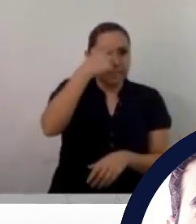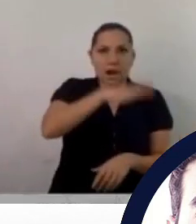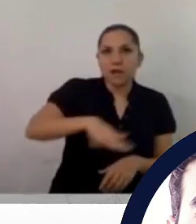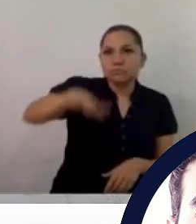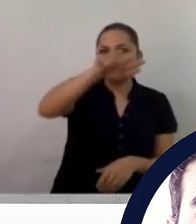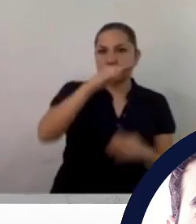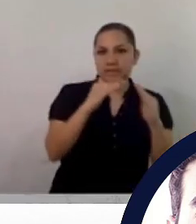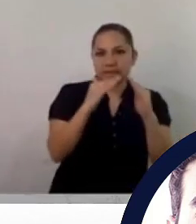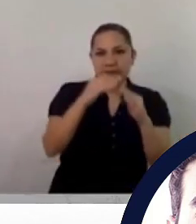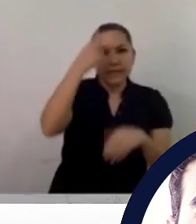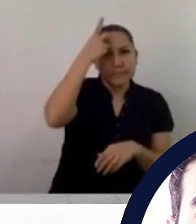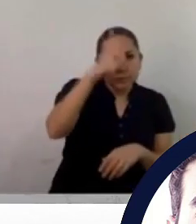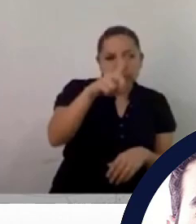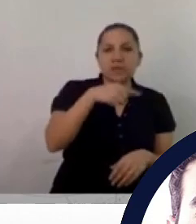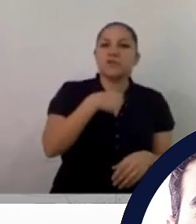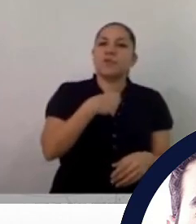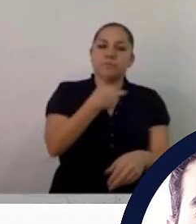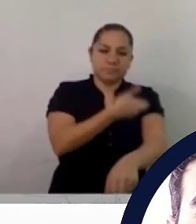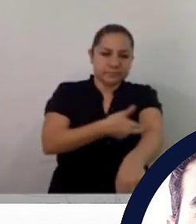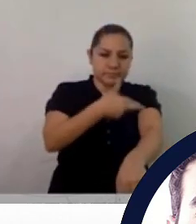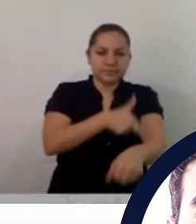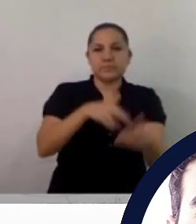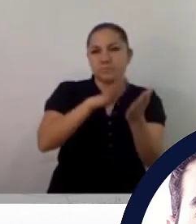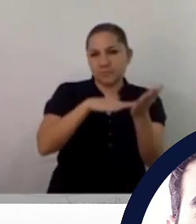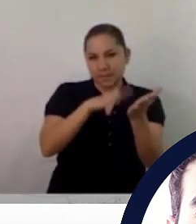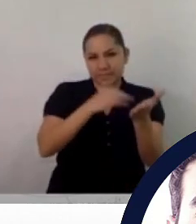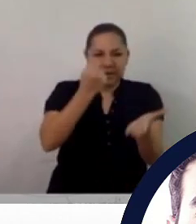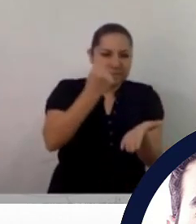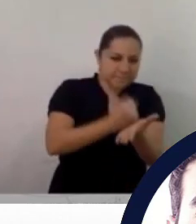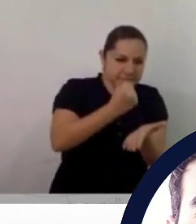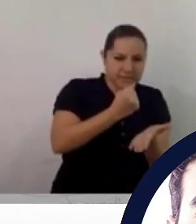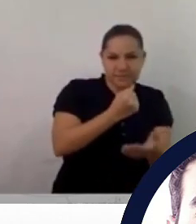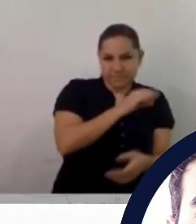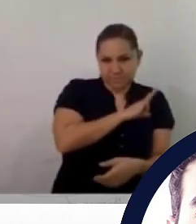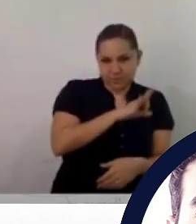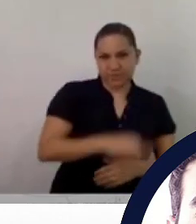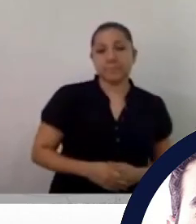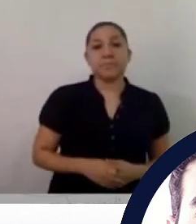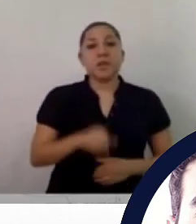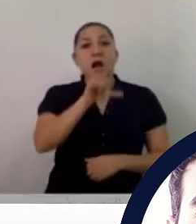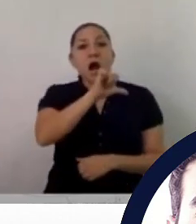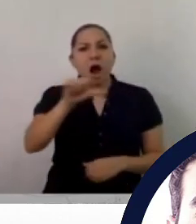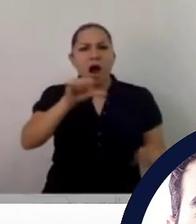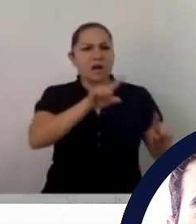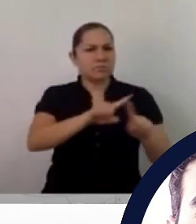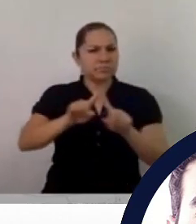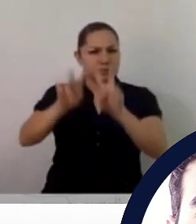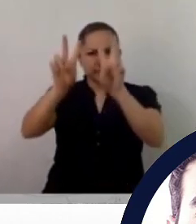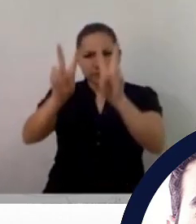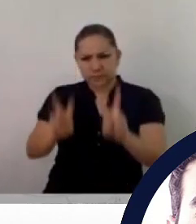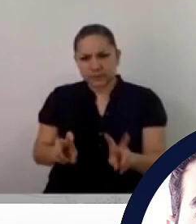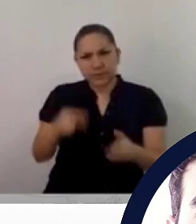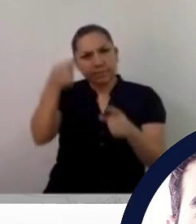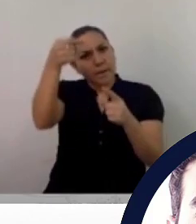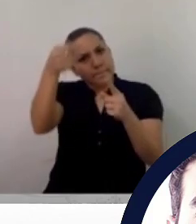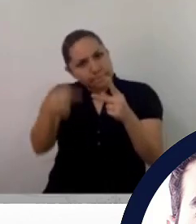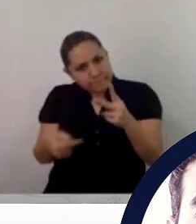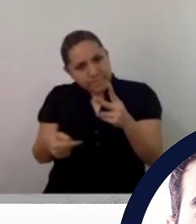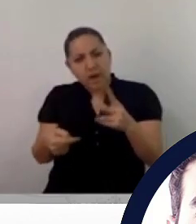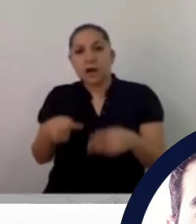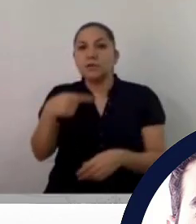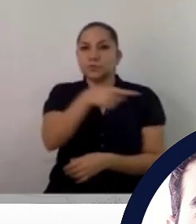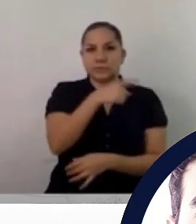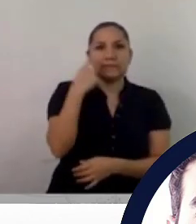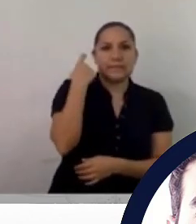como para nosotros destacarlos con una medalla, pues como se haría en cualquier deporte. Pues ahí